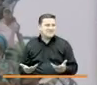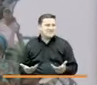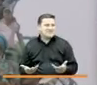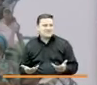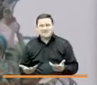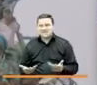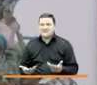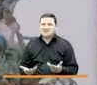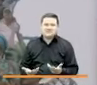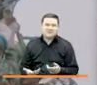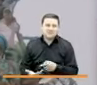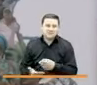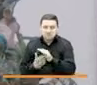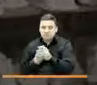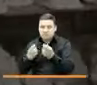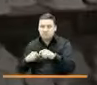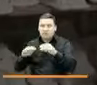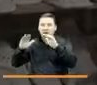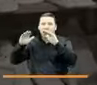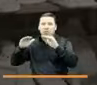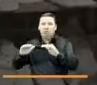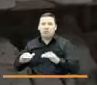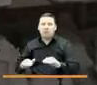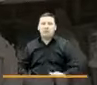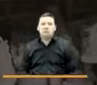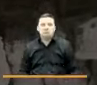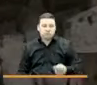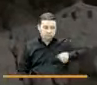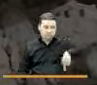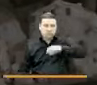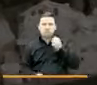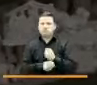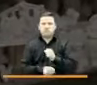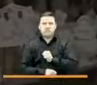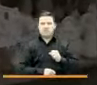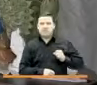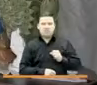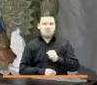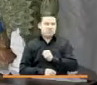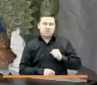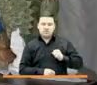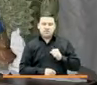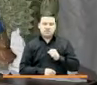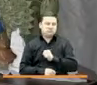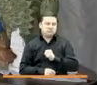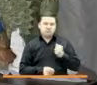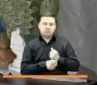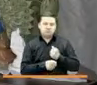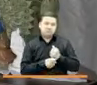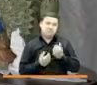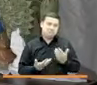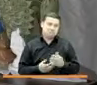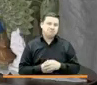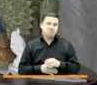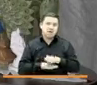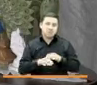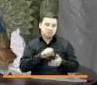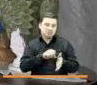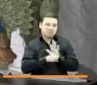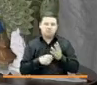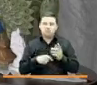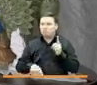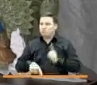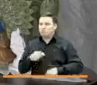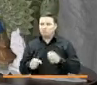las ventas bajaron. Nosotros somos trabajadores independientes y pues por la pandemia no hemos